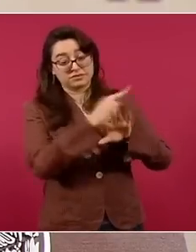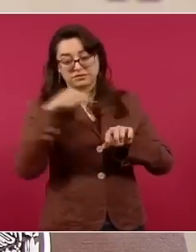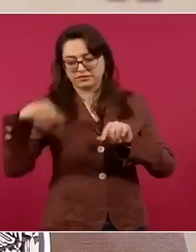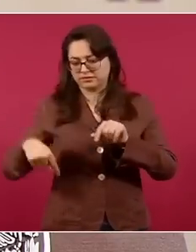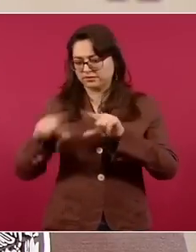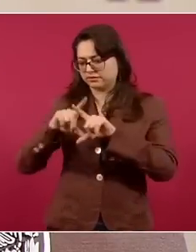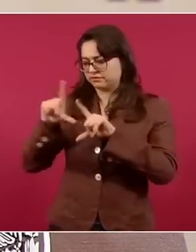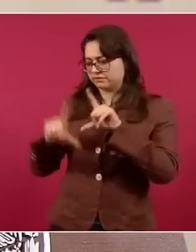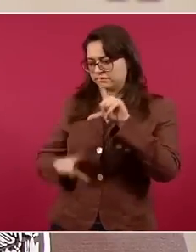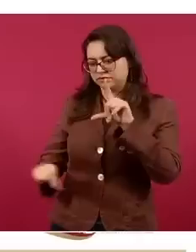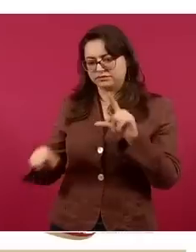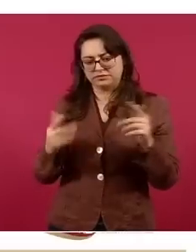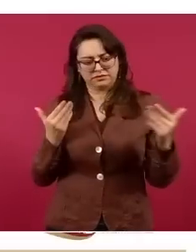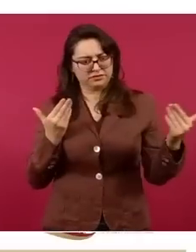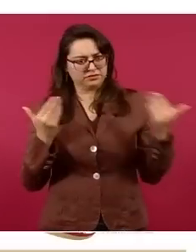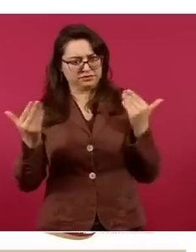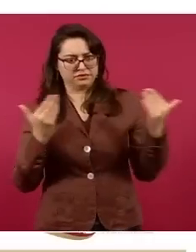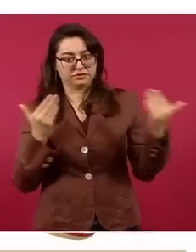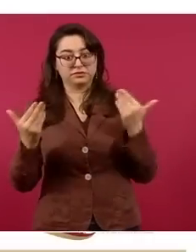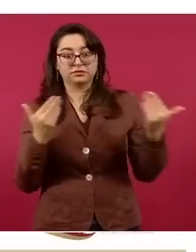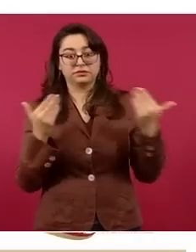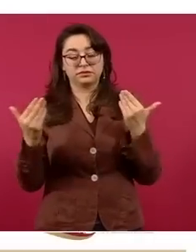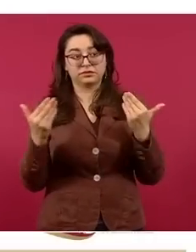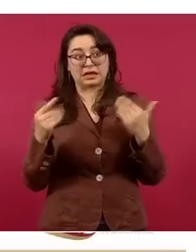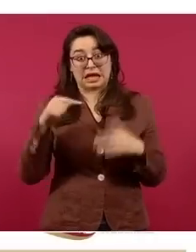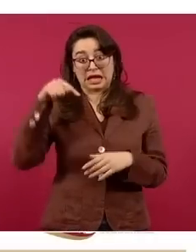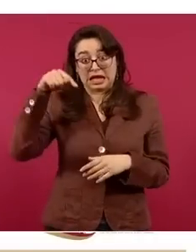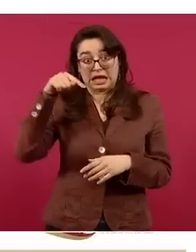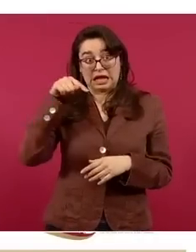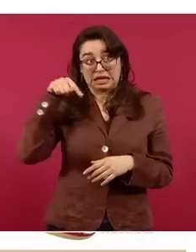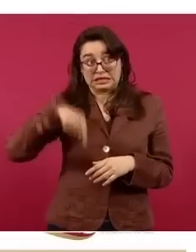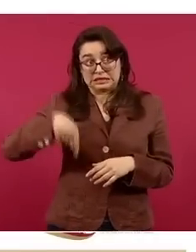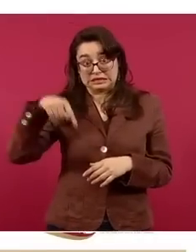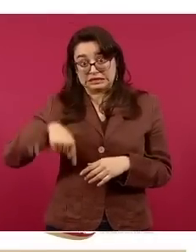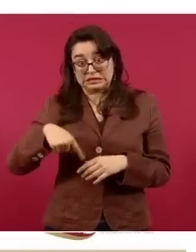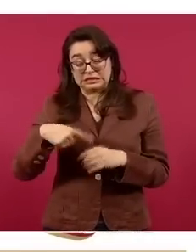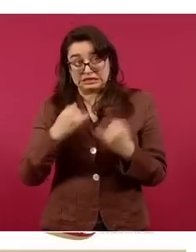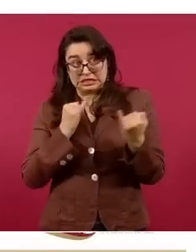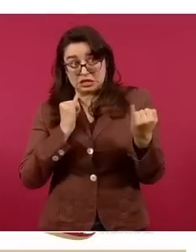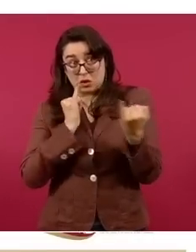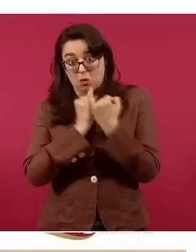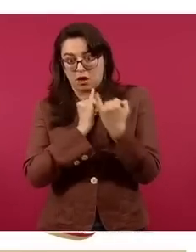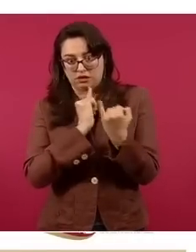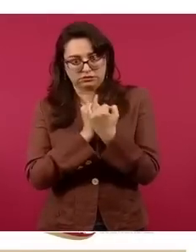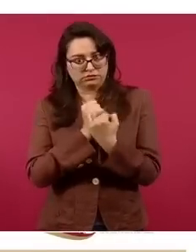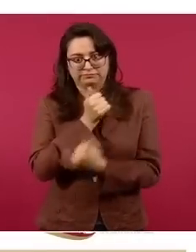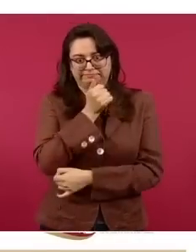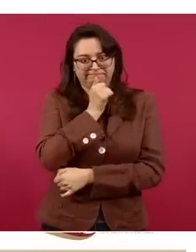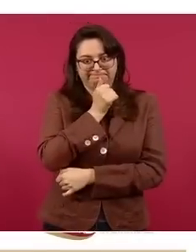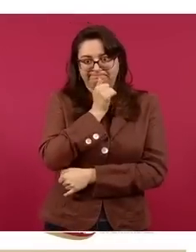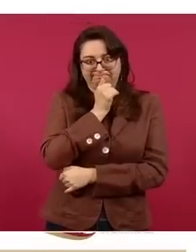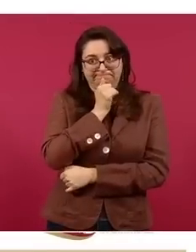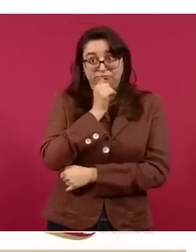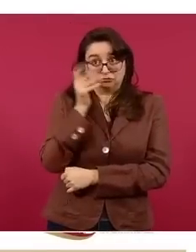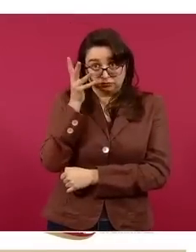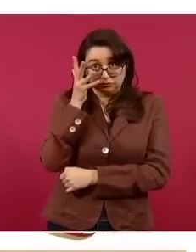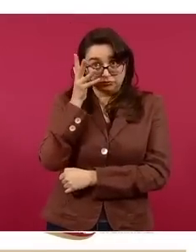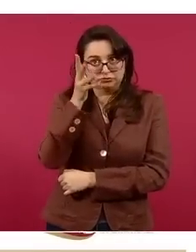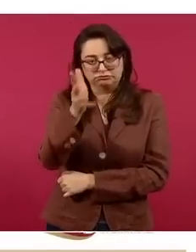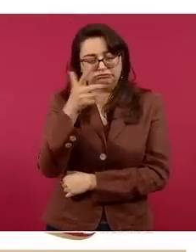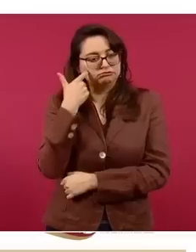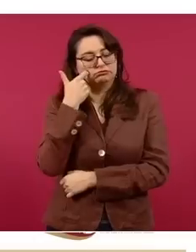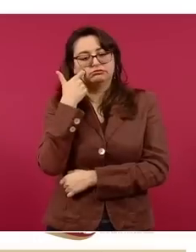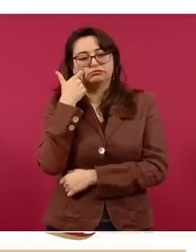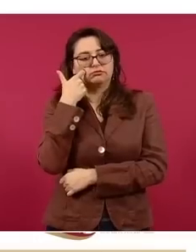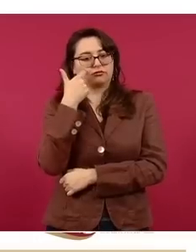y no queremos que a México le ocurra lo que le ocurre a Estados Unidos. Estas estadísticas son la primera, 61